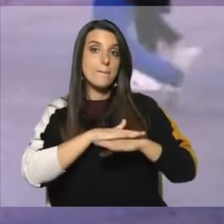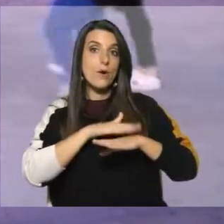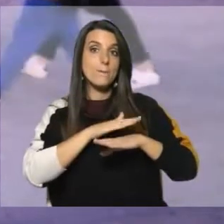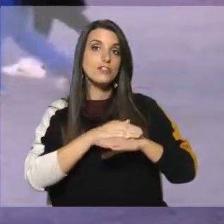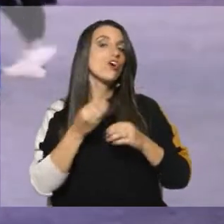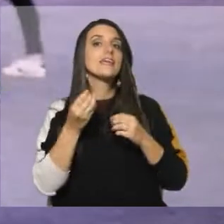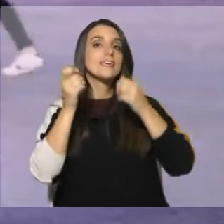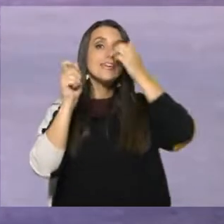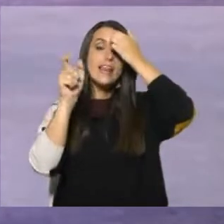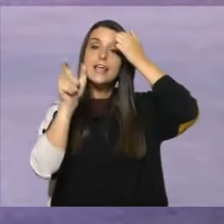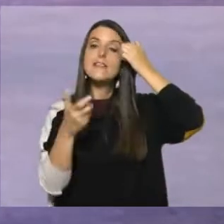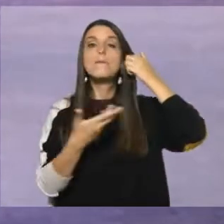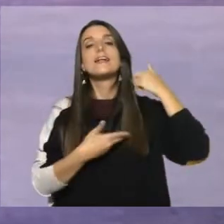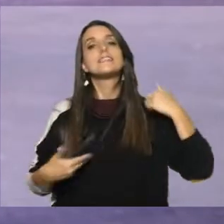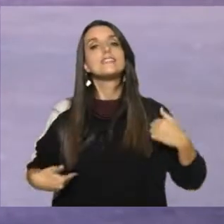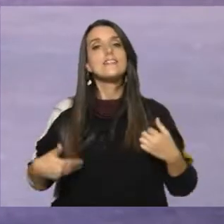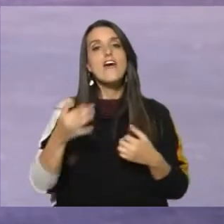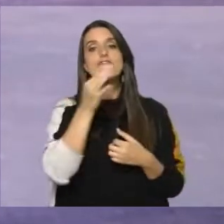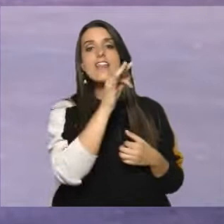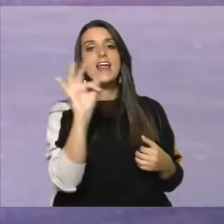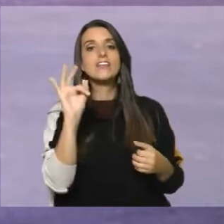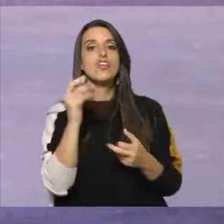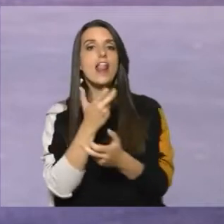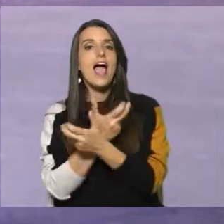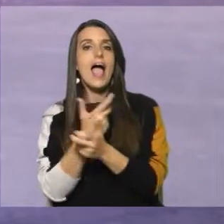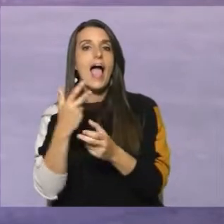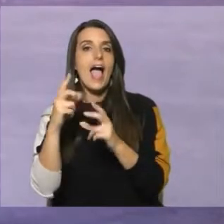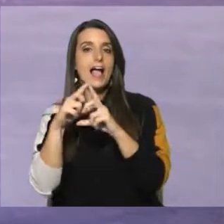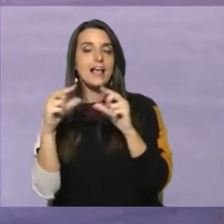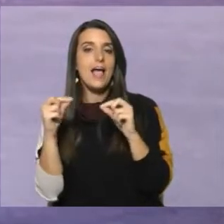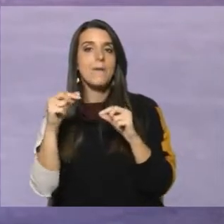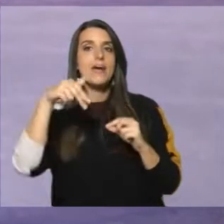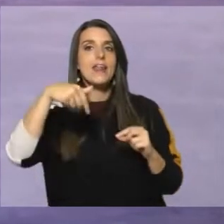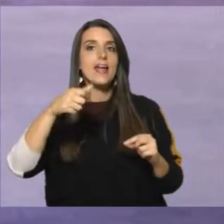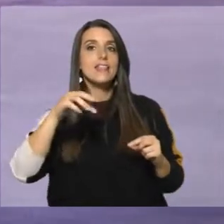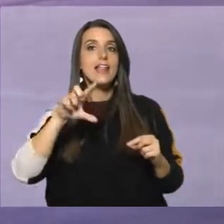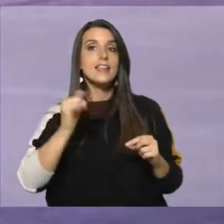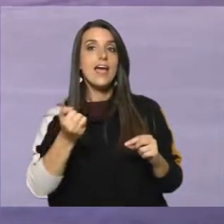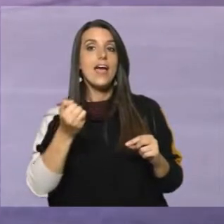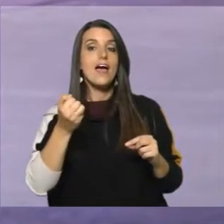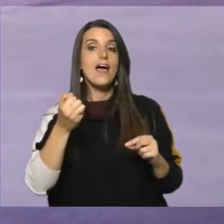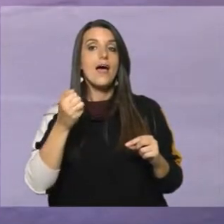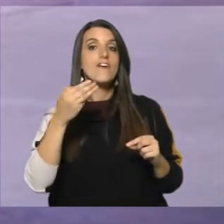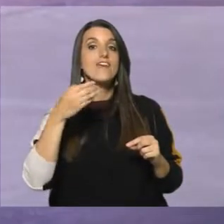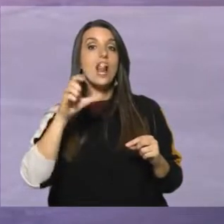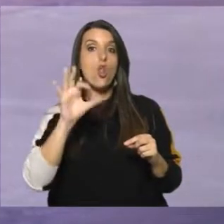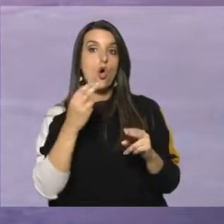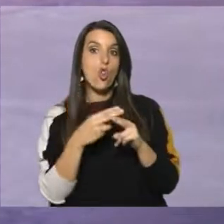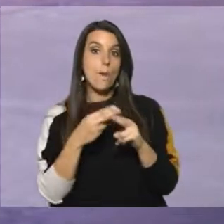con quien es la Presidenta de la Federación ANCAP, Natalia Velo, justamente